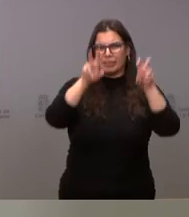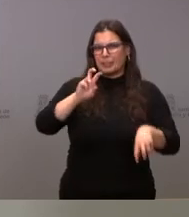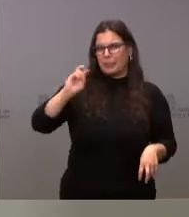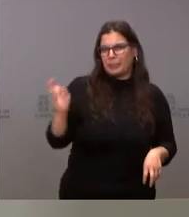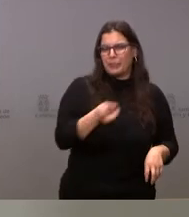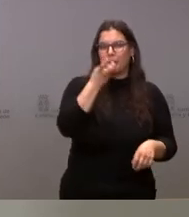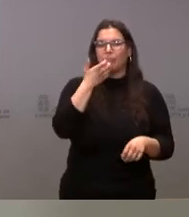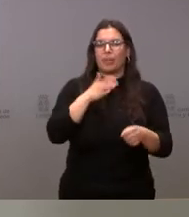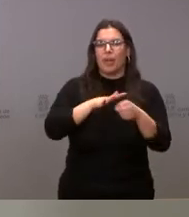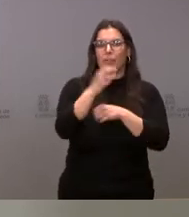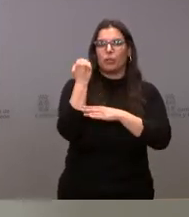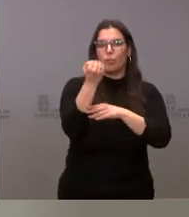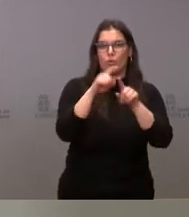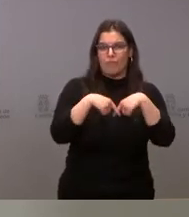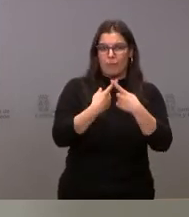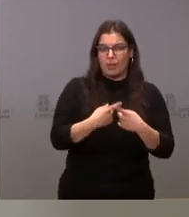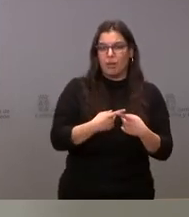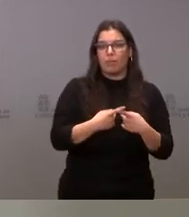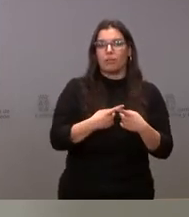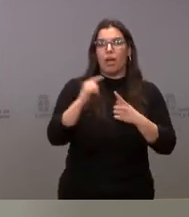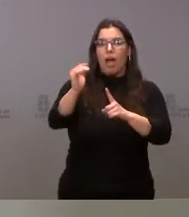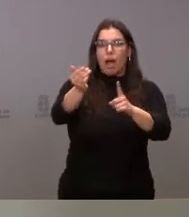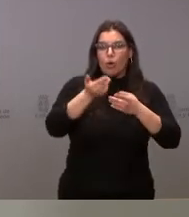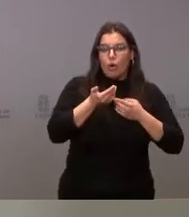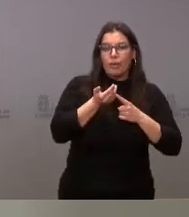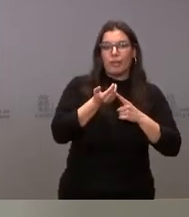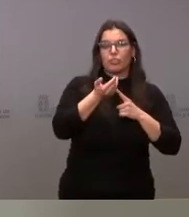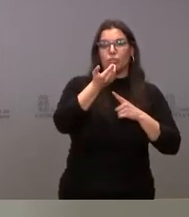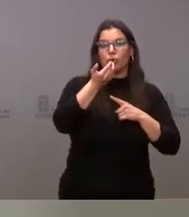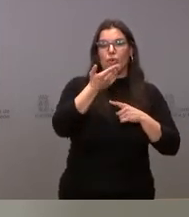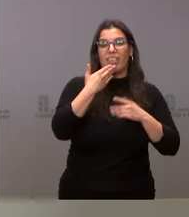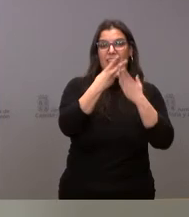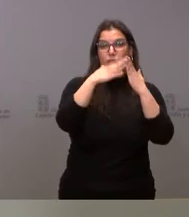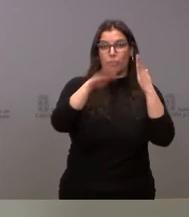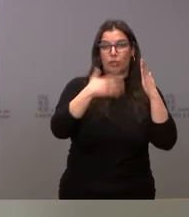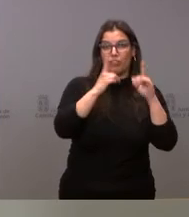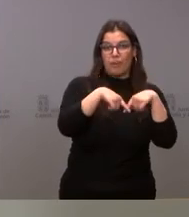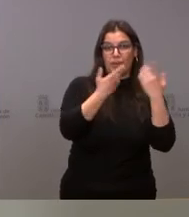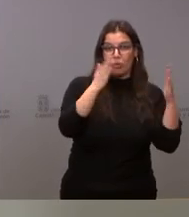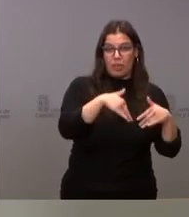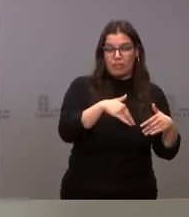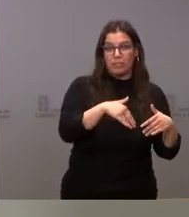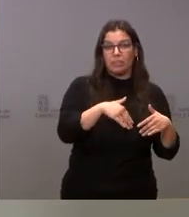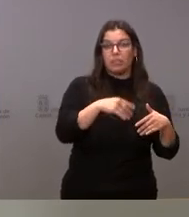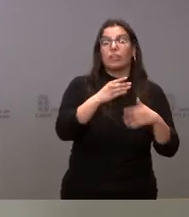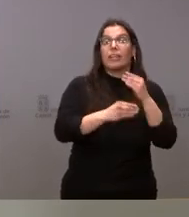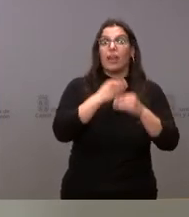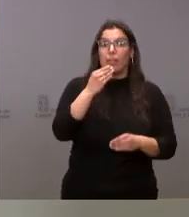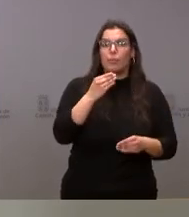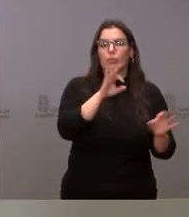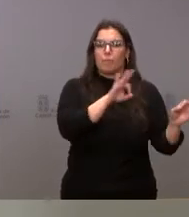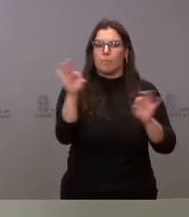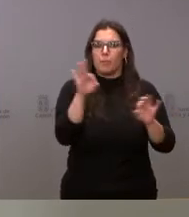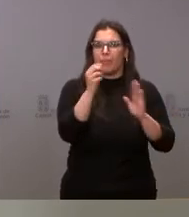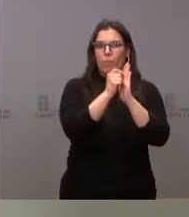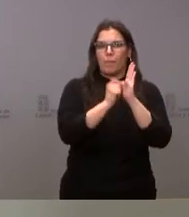En el ámbito de apoyo a la familia, en acogimiento de menores de edad sin familias, lo que estamos haciendo es habilitar las